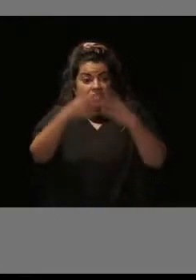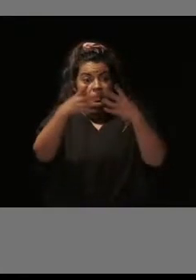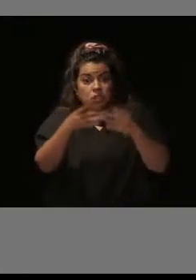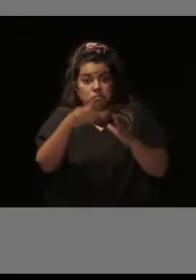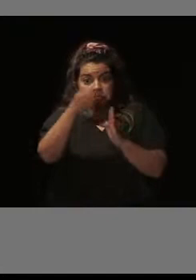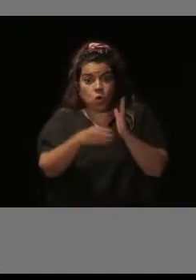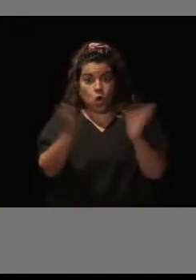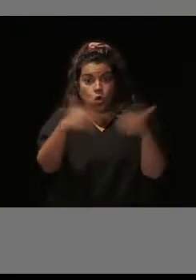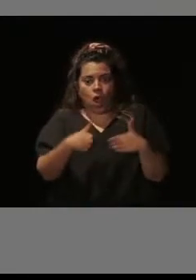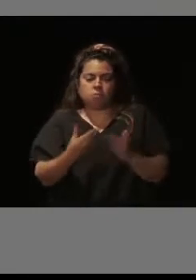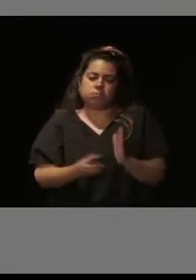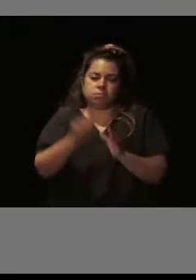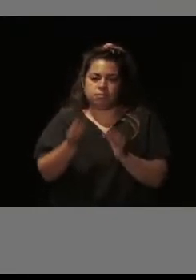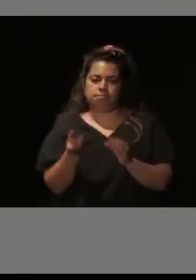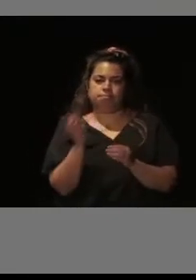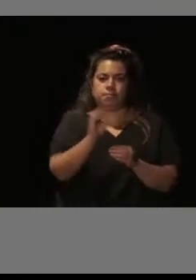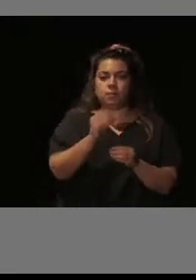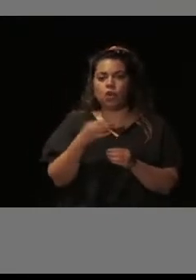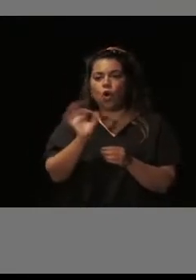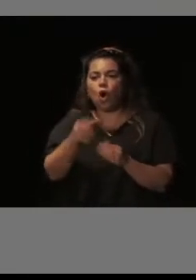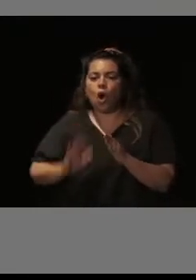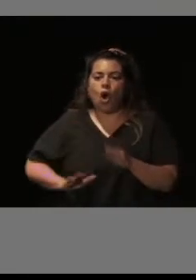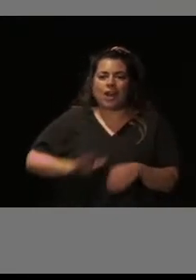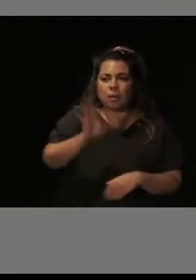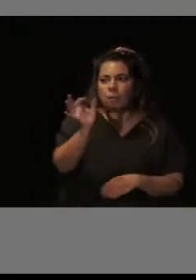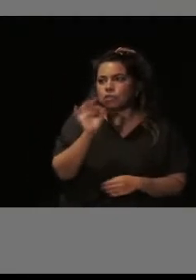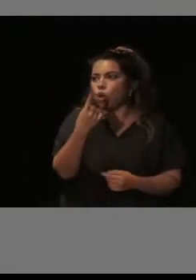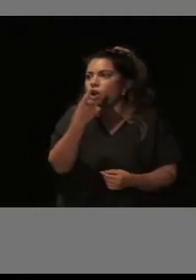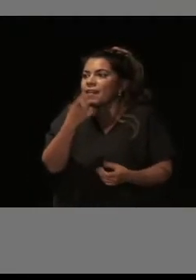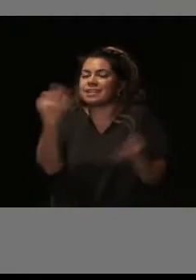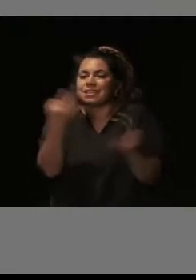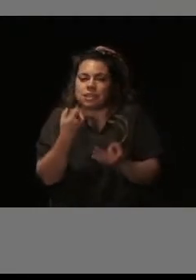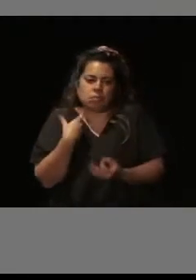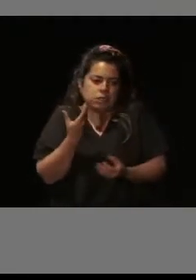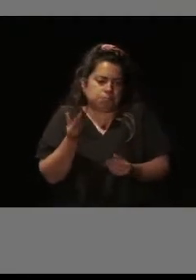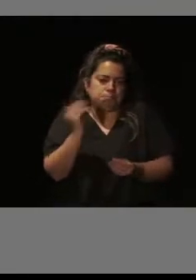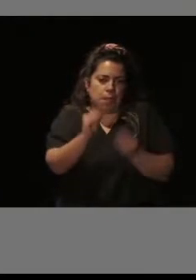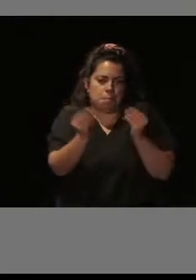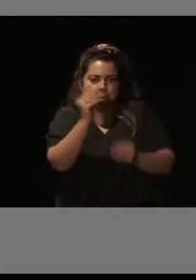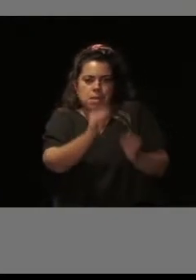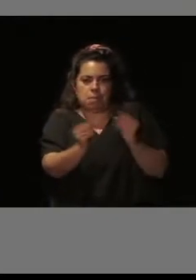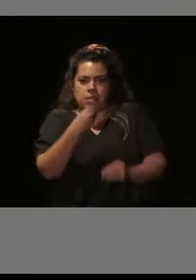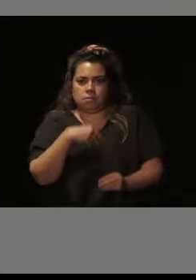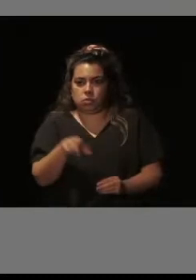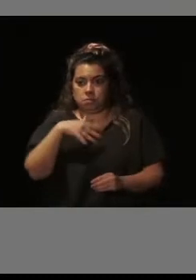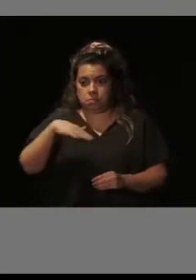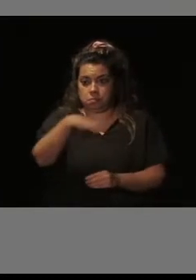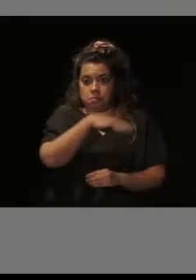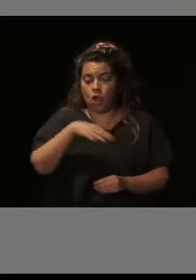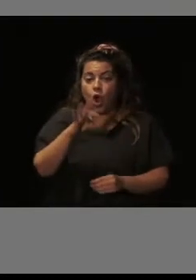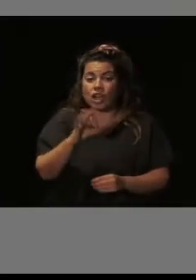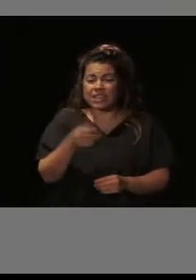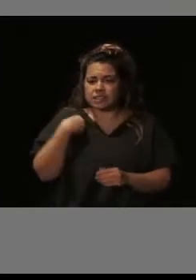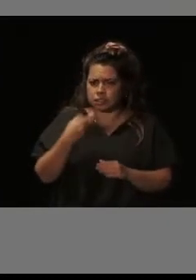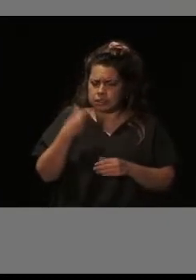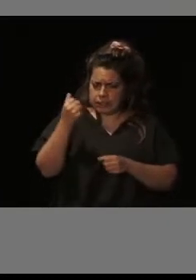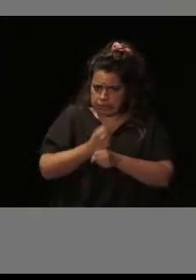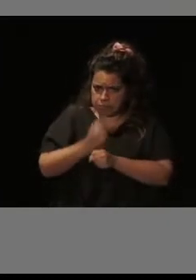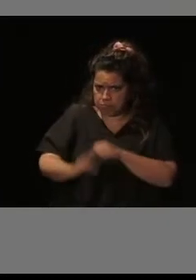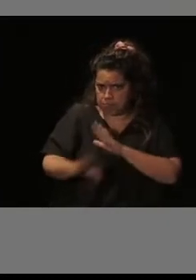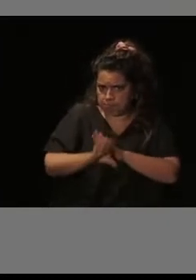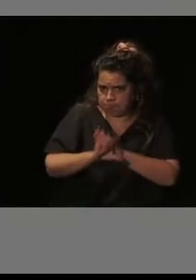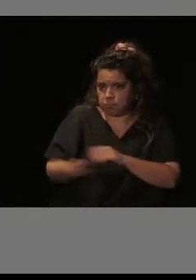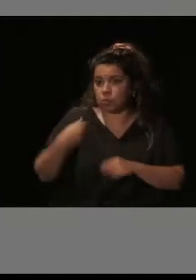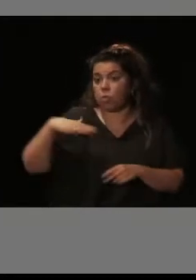tienen, así como rampas o cualquier otra necesidad que tengan en ese sentido. El Poblado Dirigido de Orcasitas seguimos trabajando. Y como el